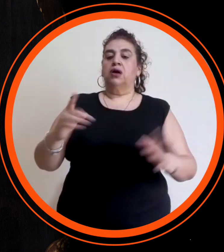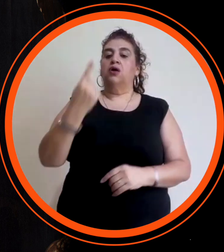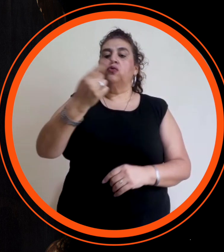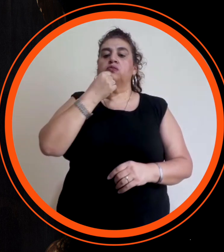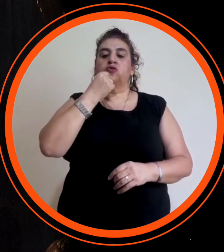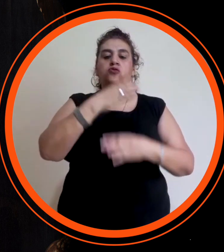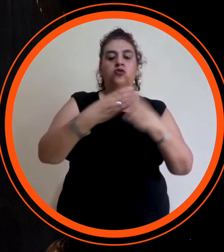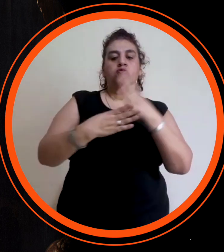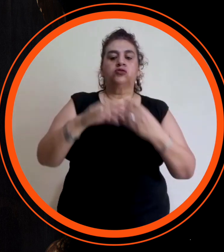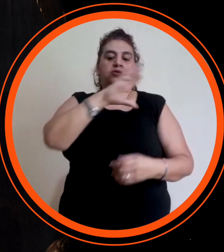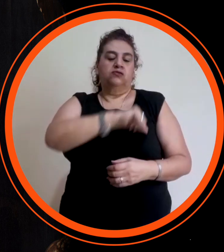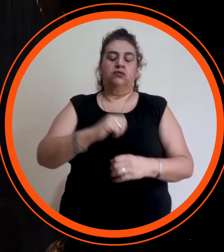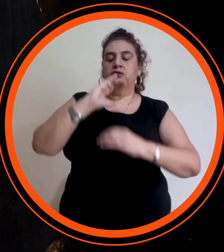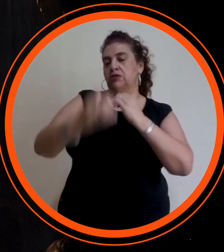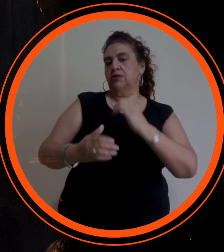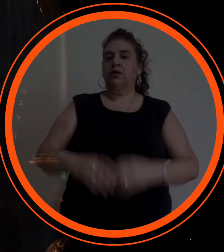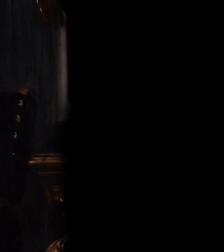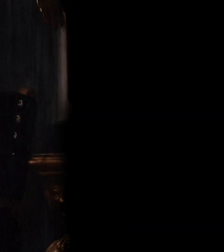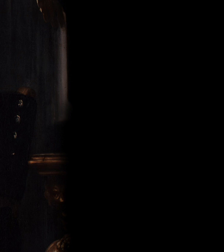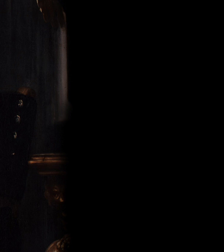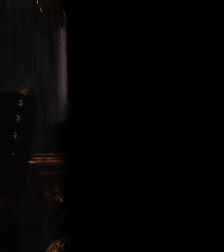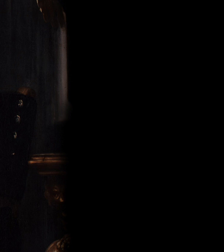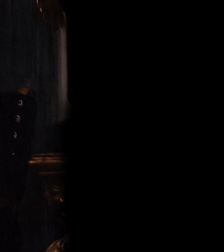Esto fue Nuestro Acervo en un Minuto.